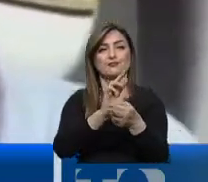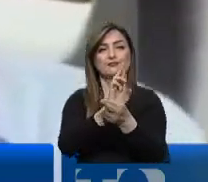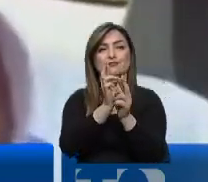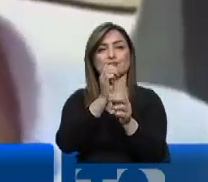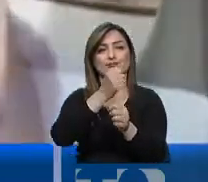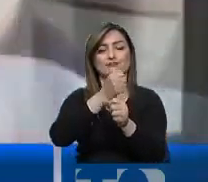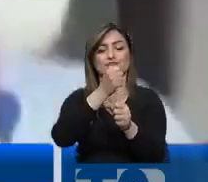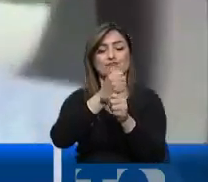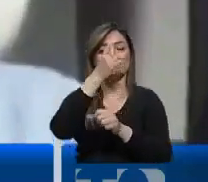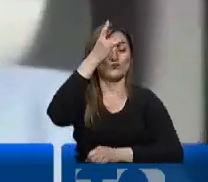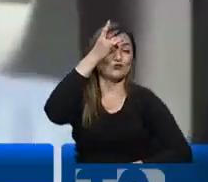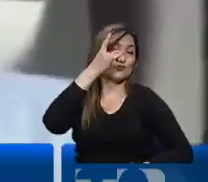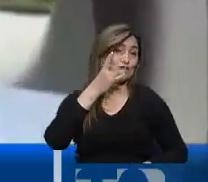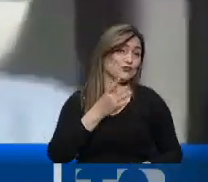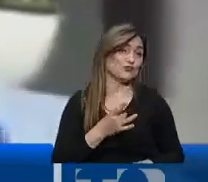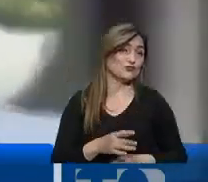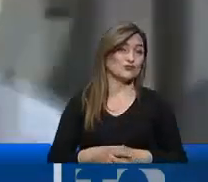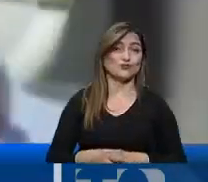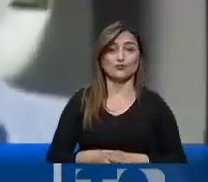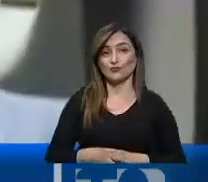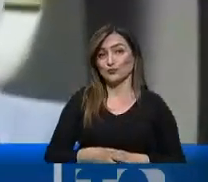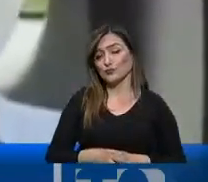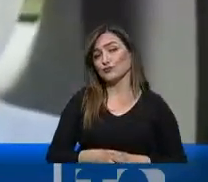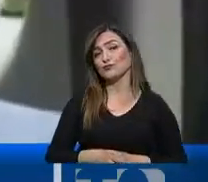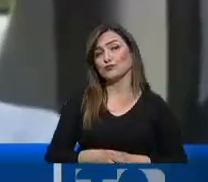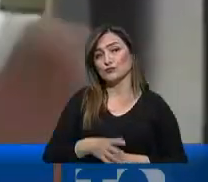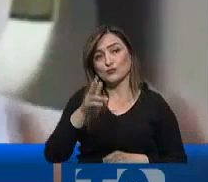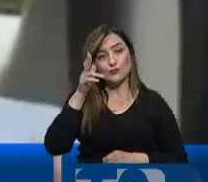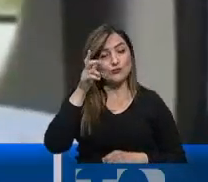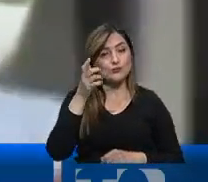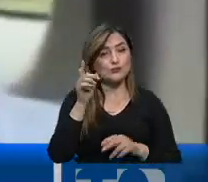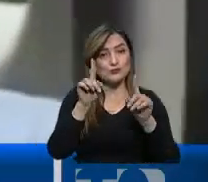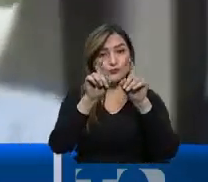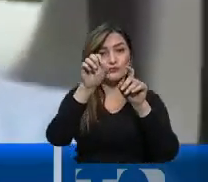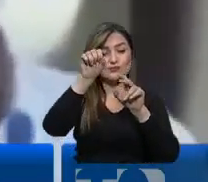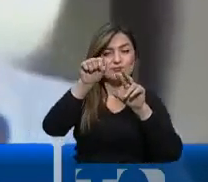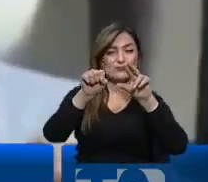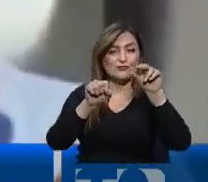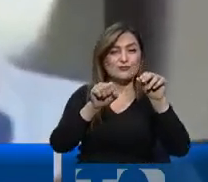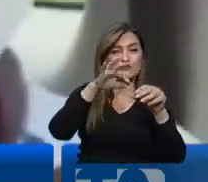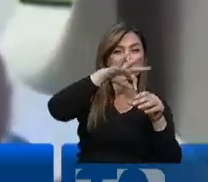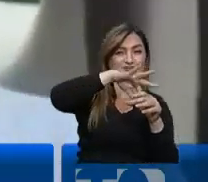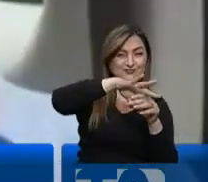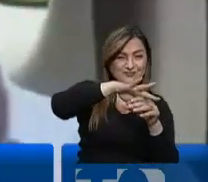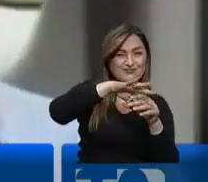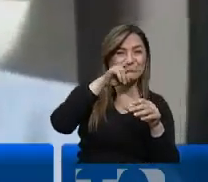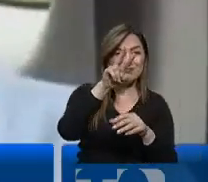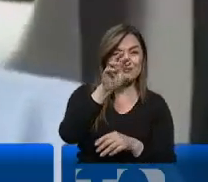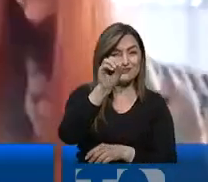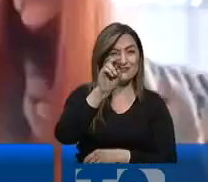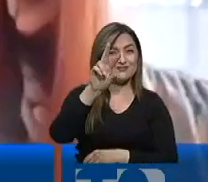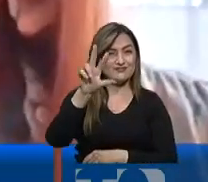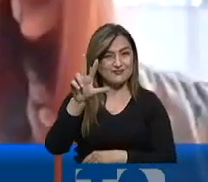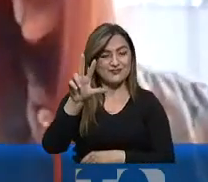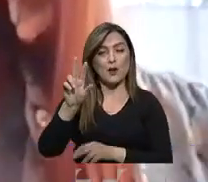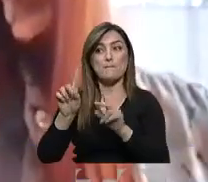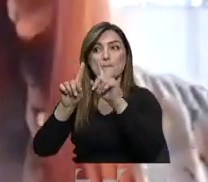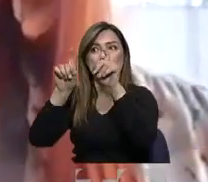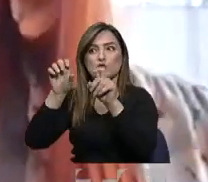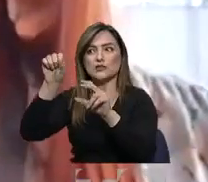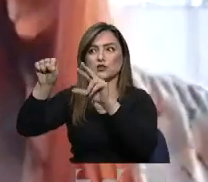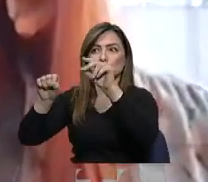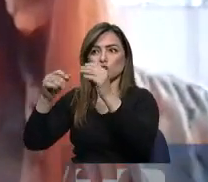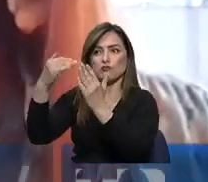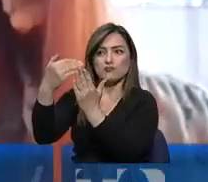laborales que requiere el Ecuador. Yo creo que lo ideal sería hacer coincidir la consulta popular con las elecciones seccionales del 23. Bueno, realmente